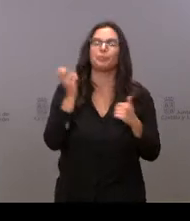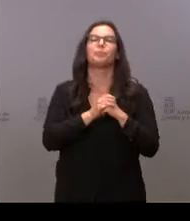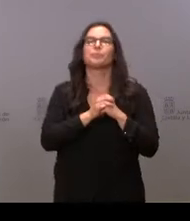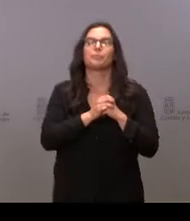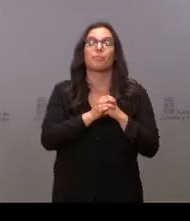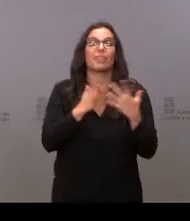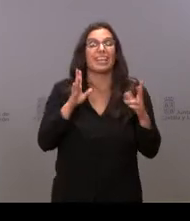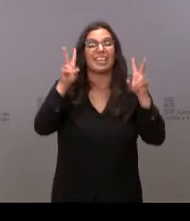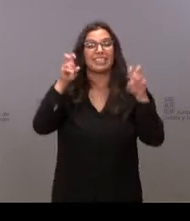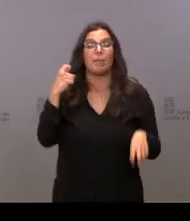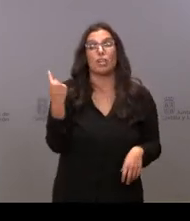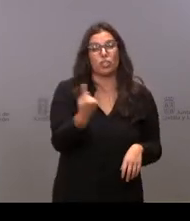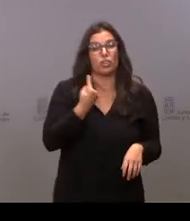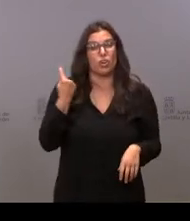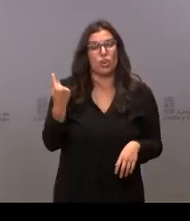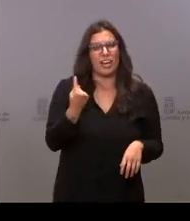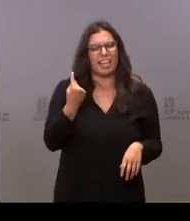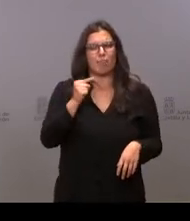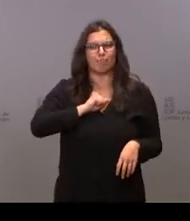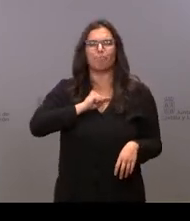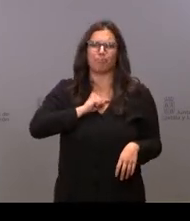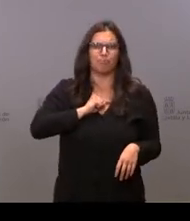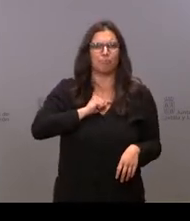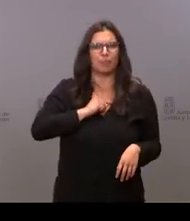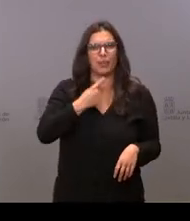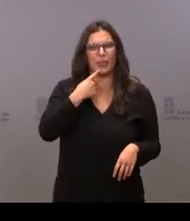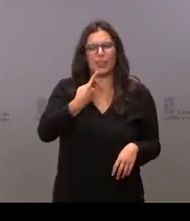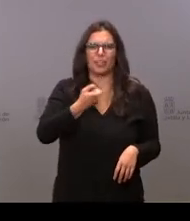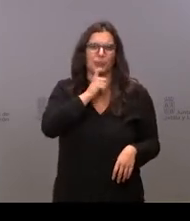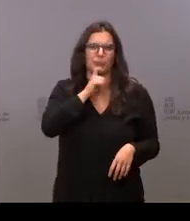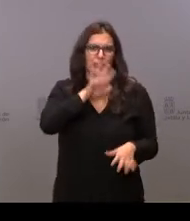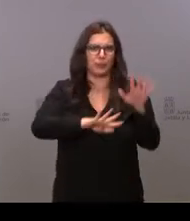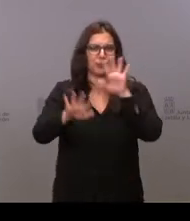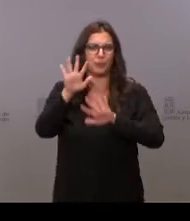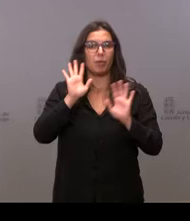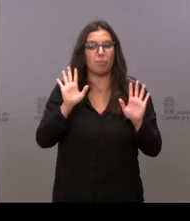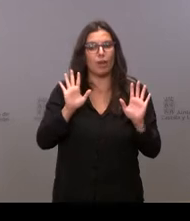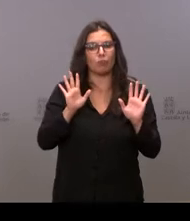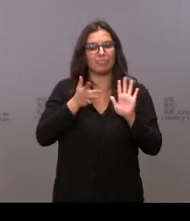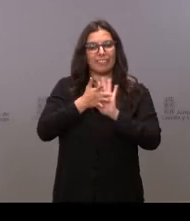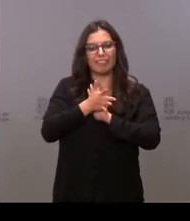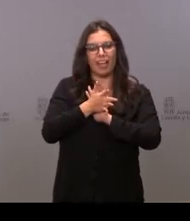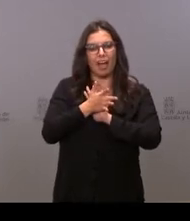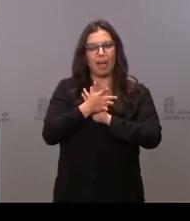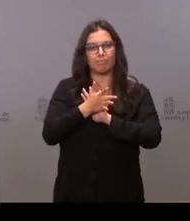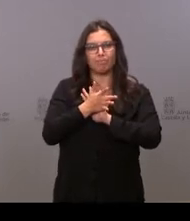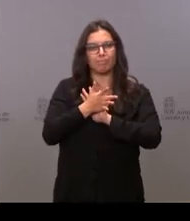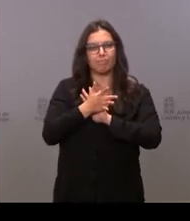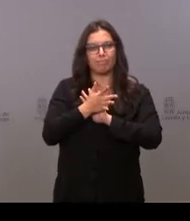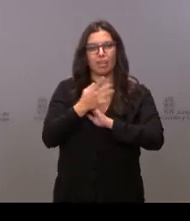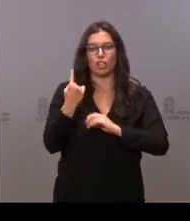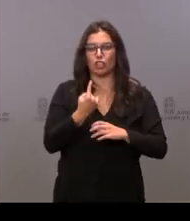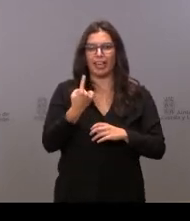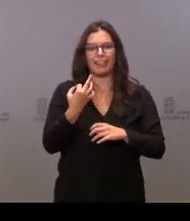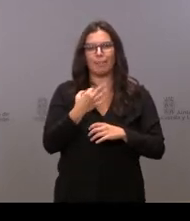la soledad es muy complicado decirlo, pero bueno, pues es un estado que tienes que rellenarlo con